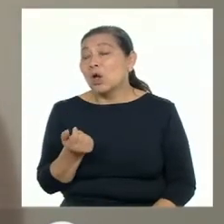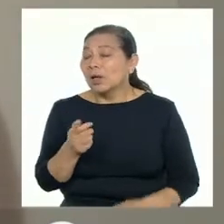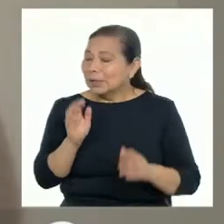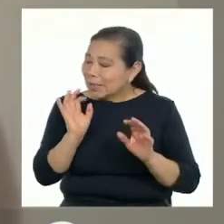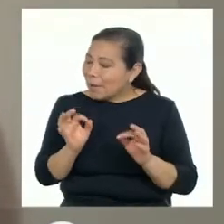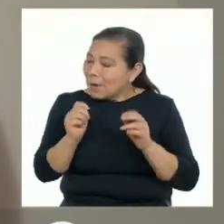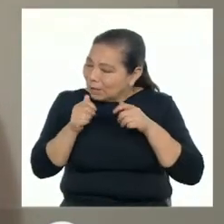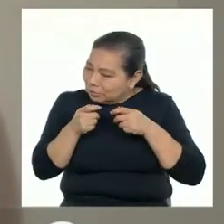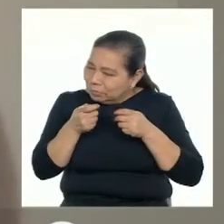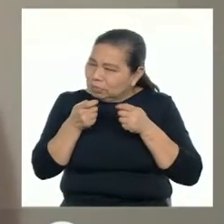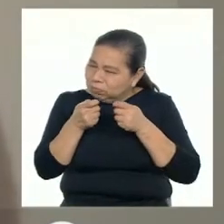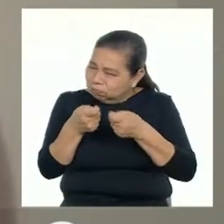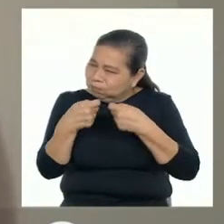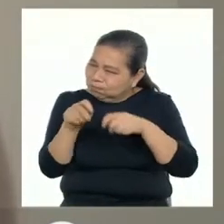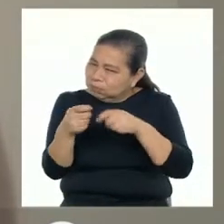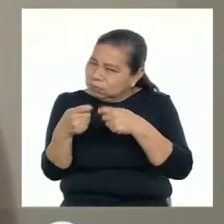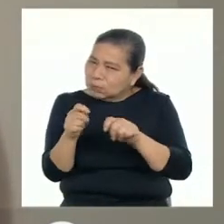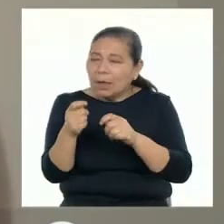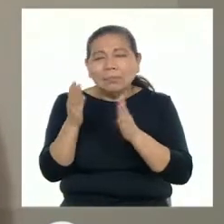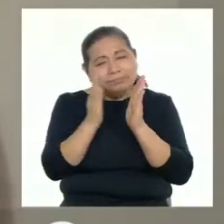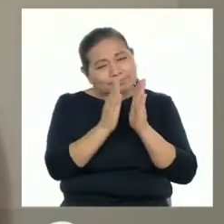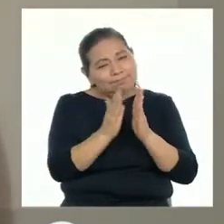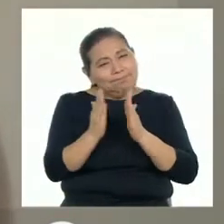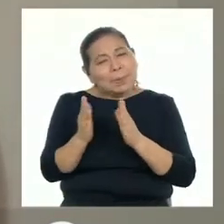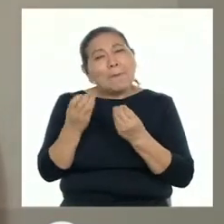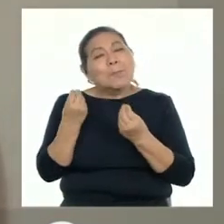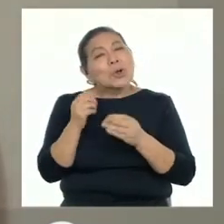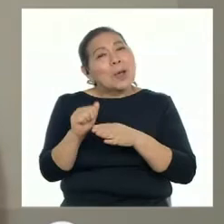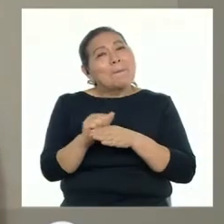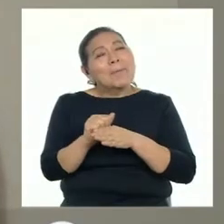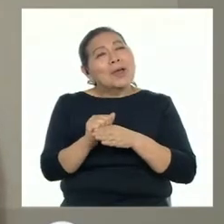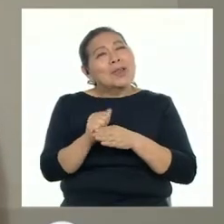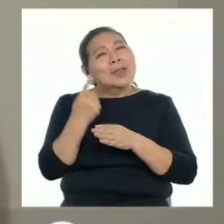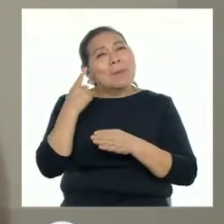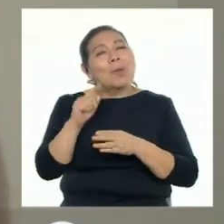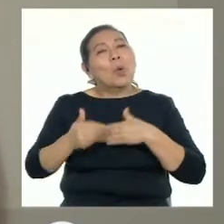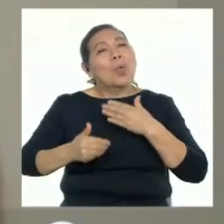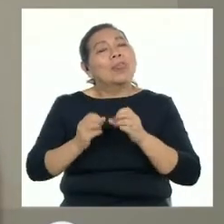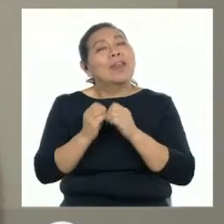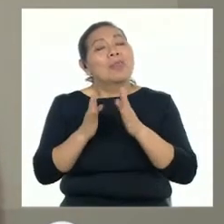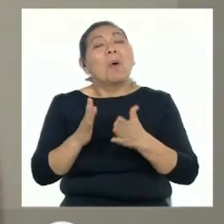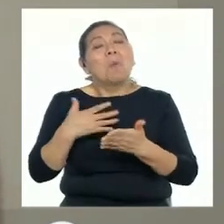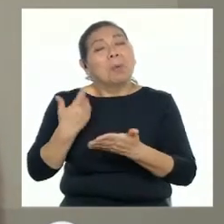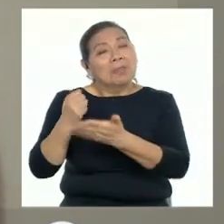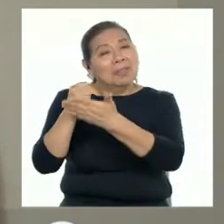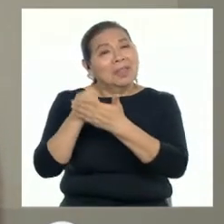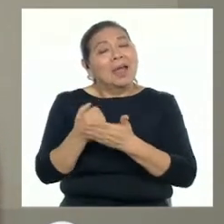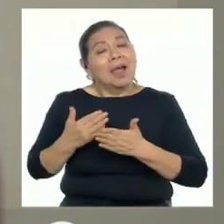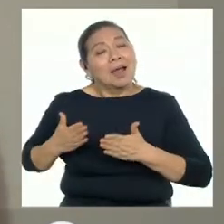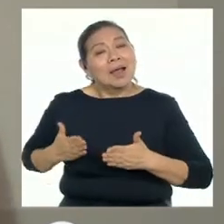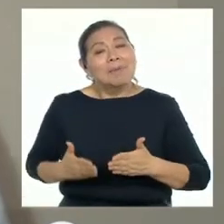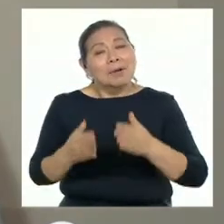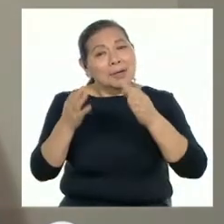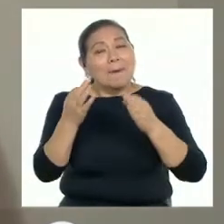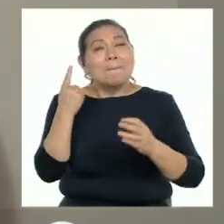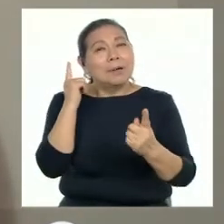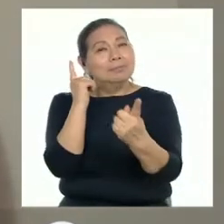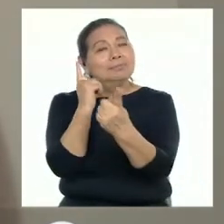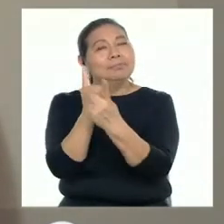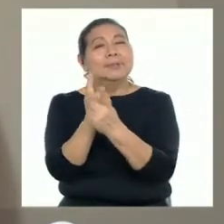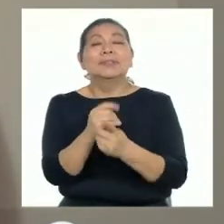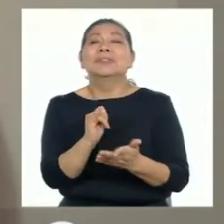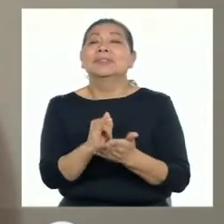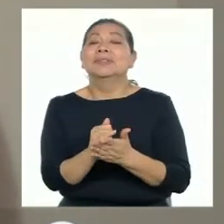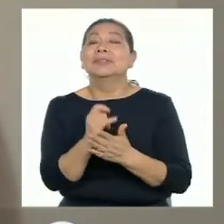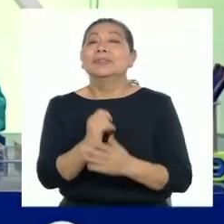perseverancia, la dedicación y el trabajo disciplinado, porque creo que practicando estos valores en nuestro día a día, podemos formar nuestro camino correcto para llegar a nuestros